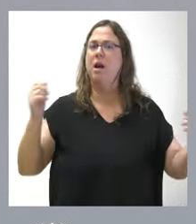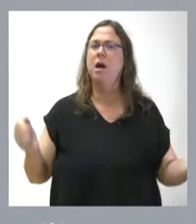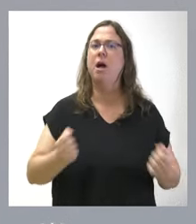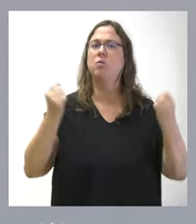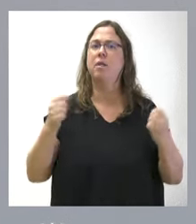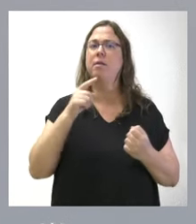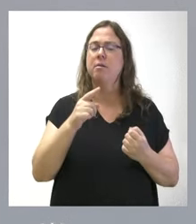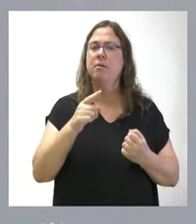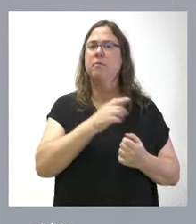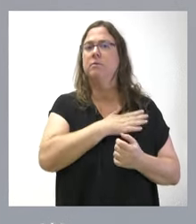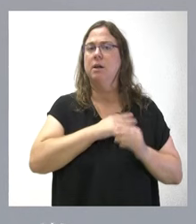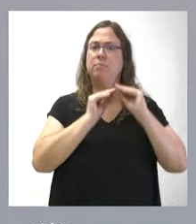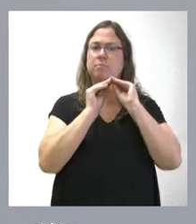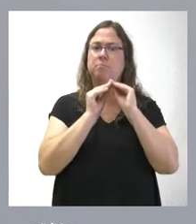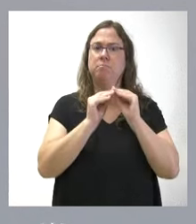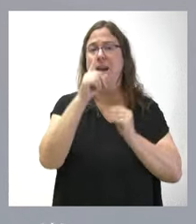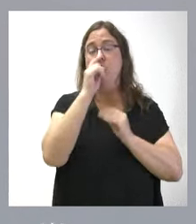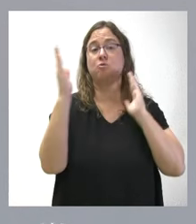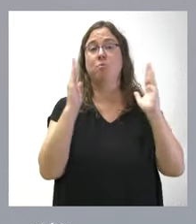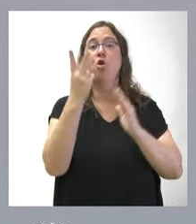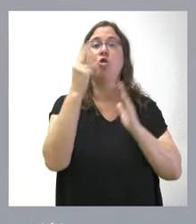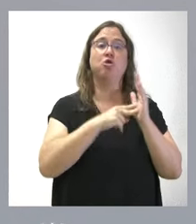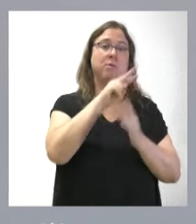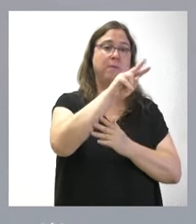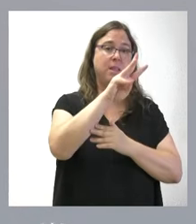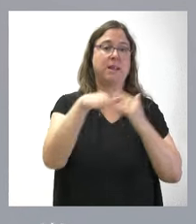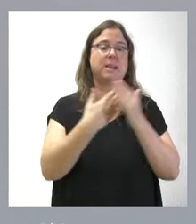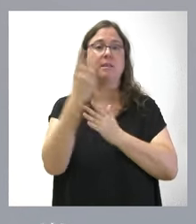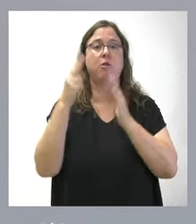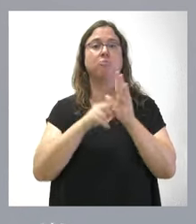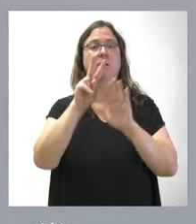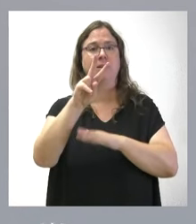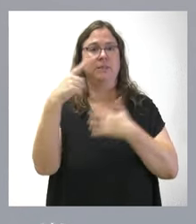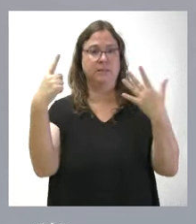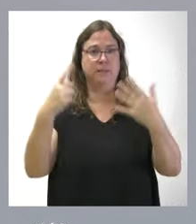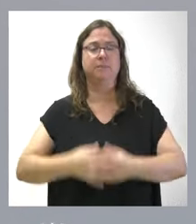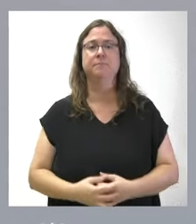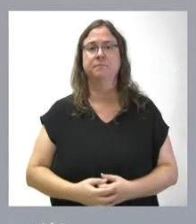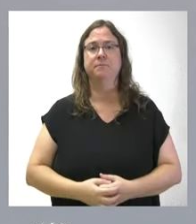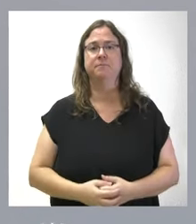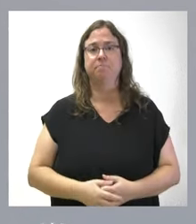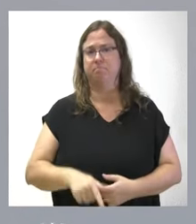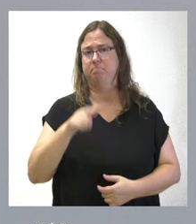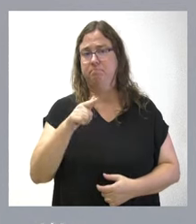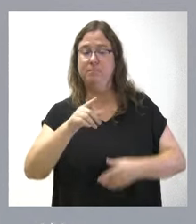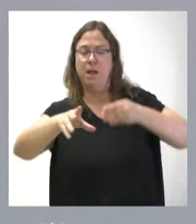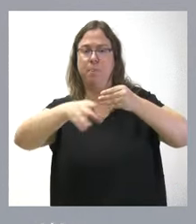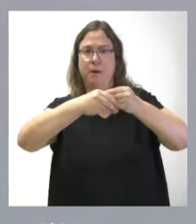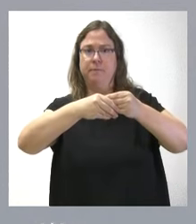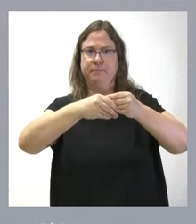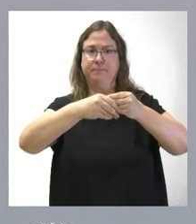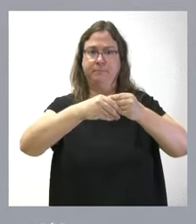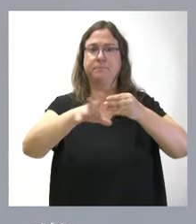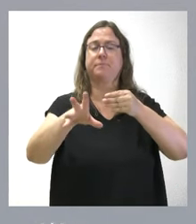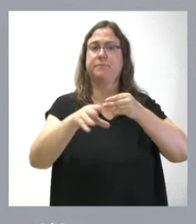previsto su ejecución entre los años 2023 y 2026. Es una adenda que